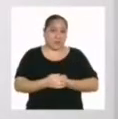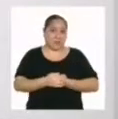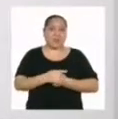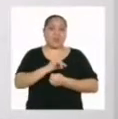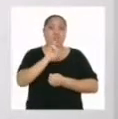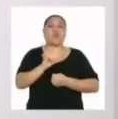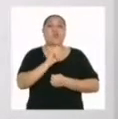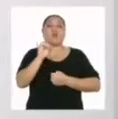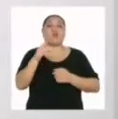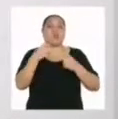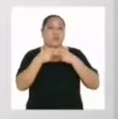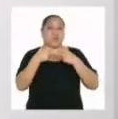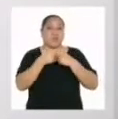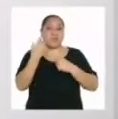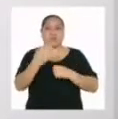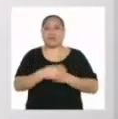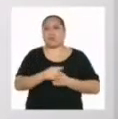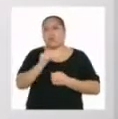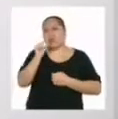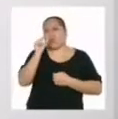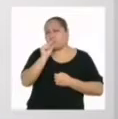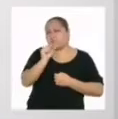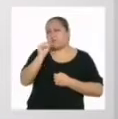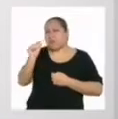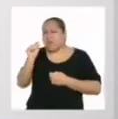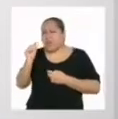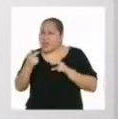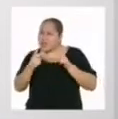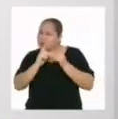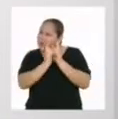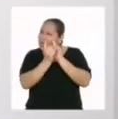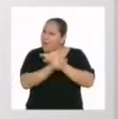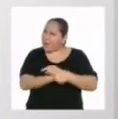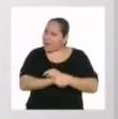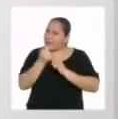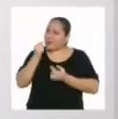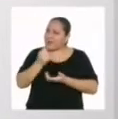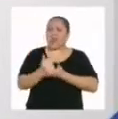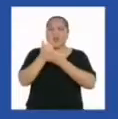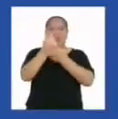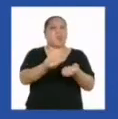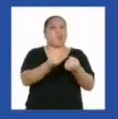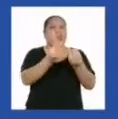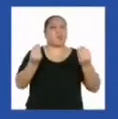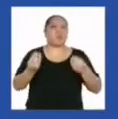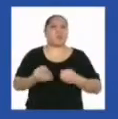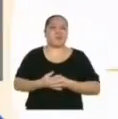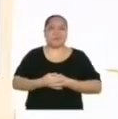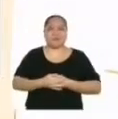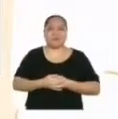consumo que tenemos. Pequeños cambios que darán grandes resultados.